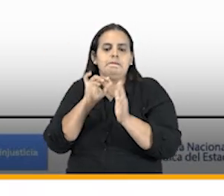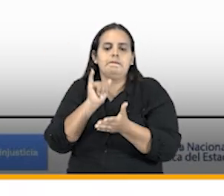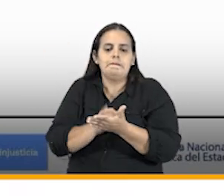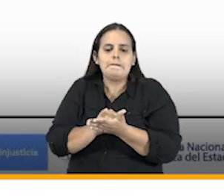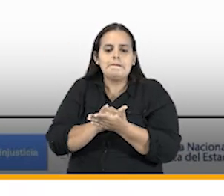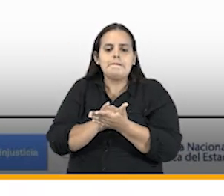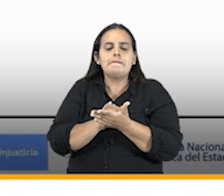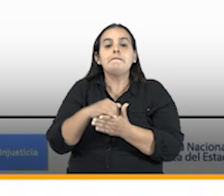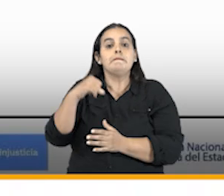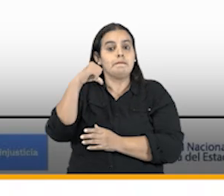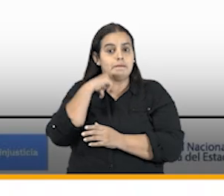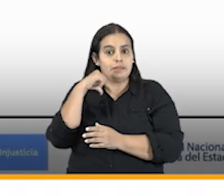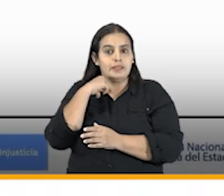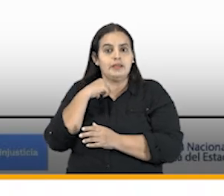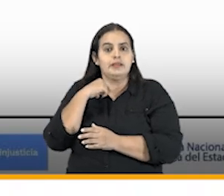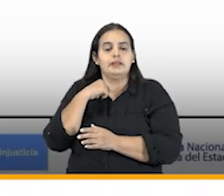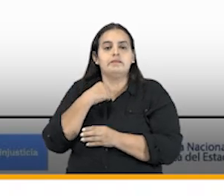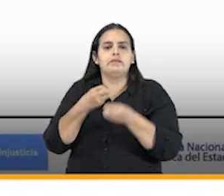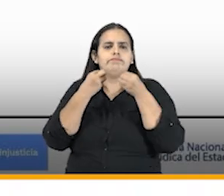varias